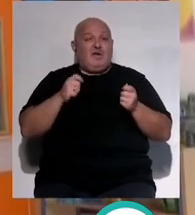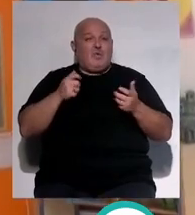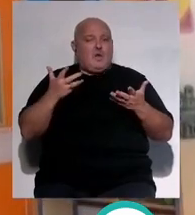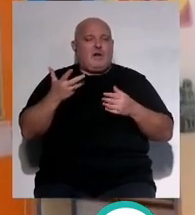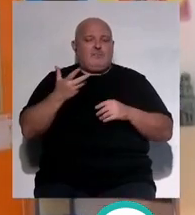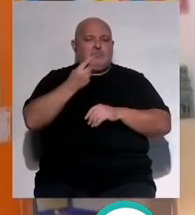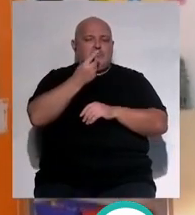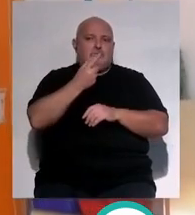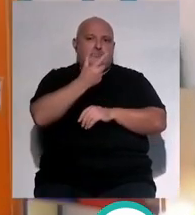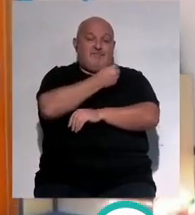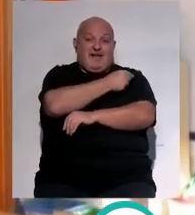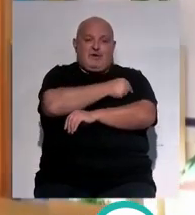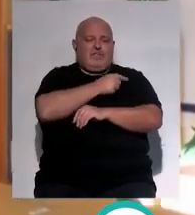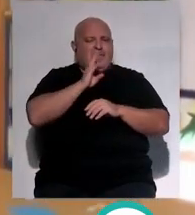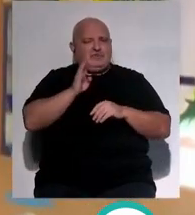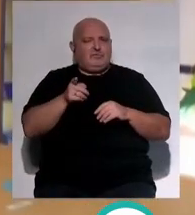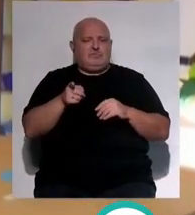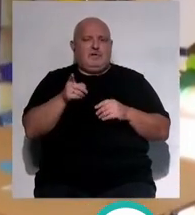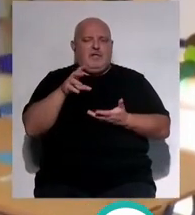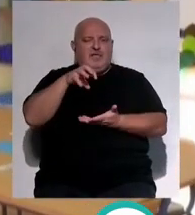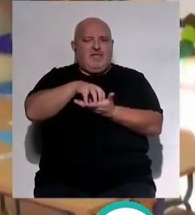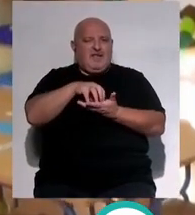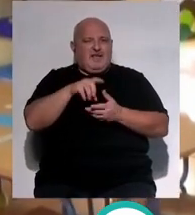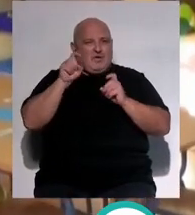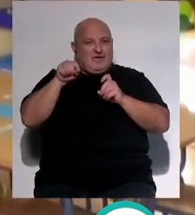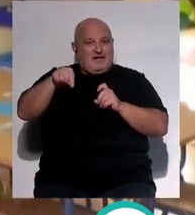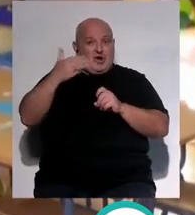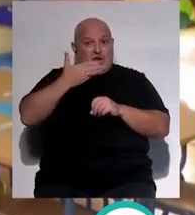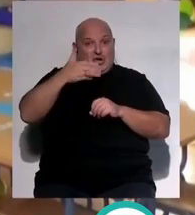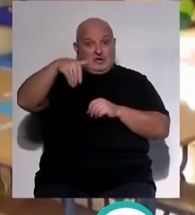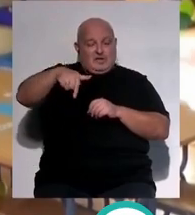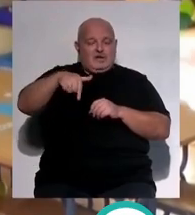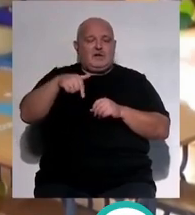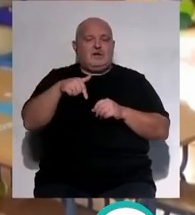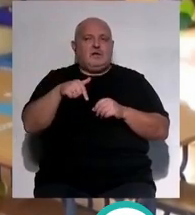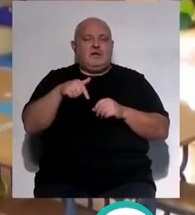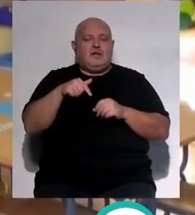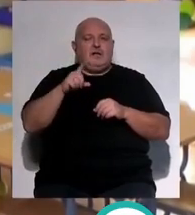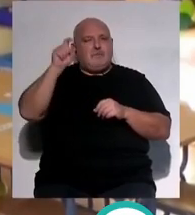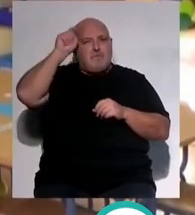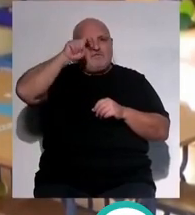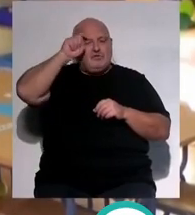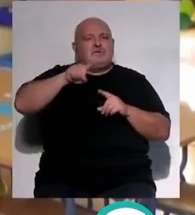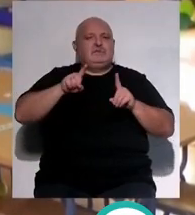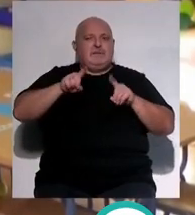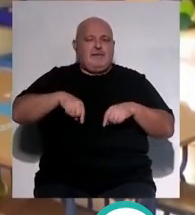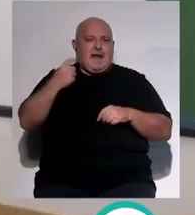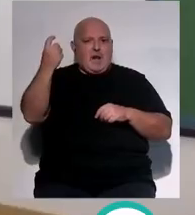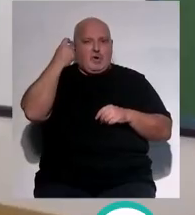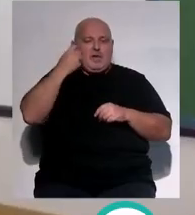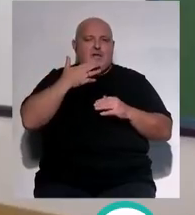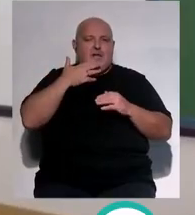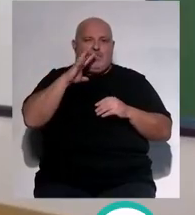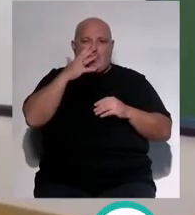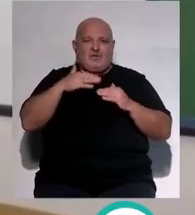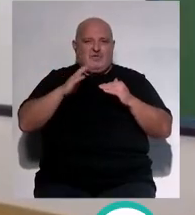será vacunado también directamente en los centros educativos contra la gripe el profesorado del alumnado menor